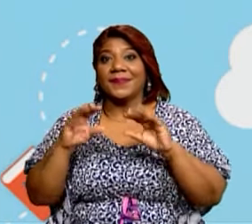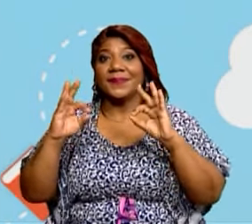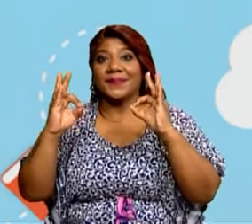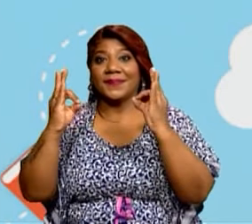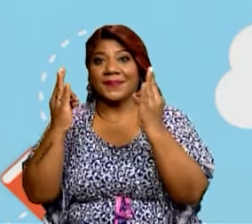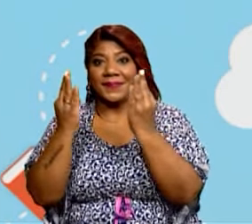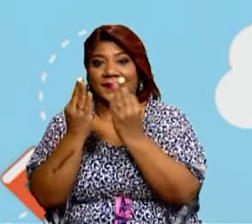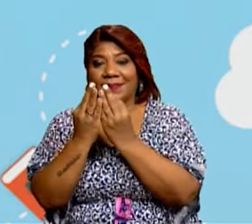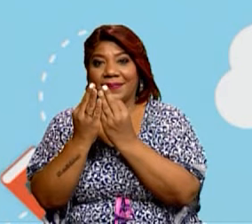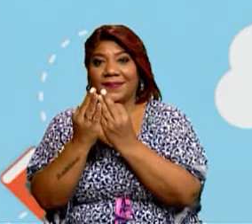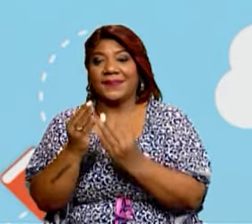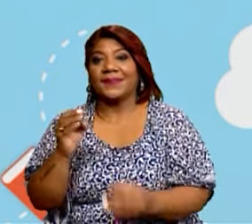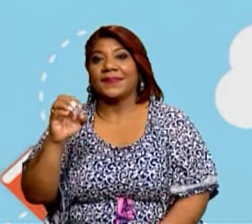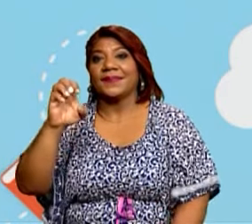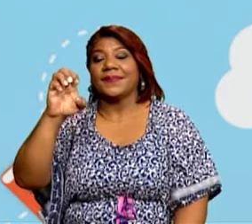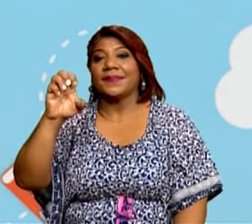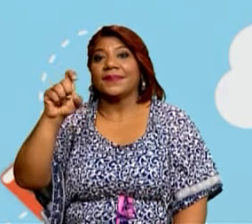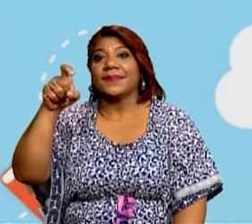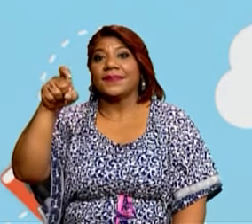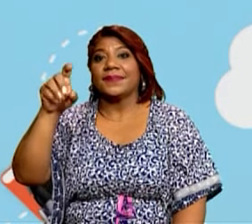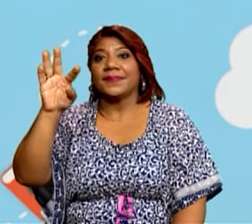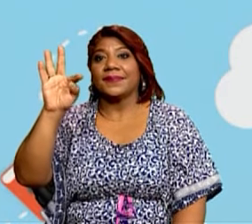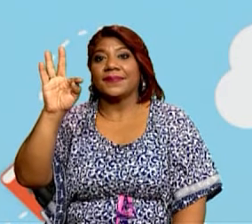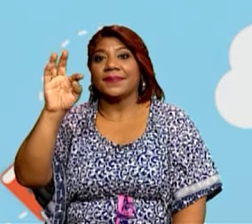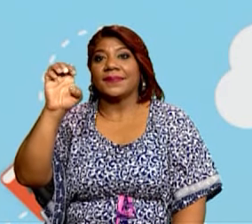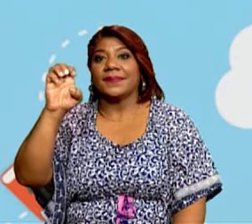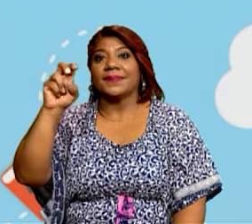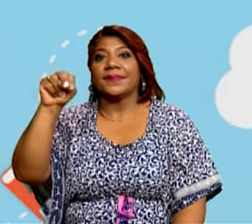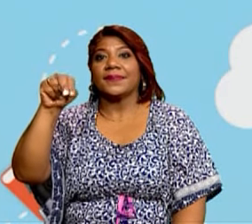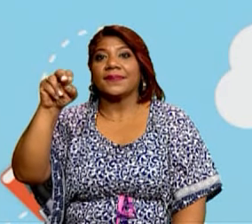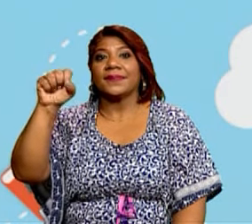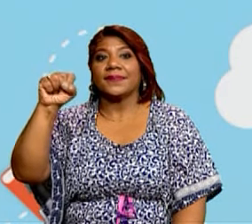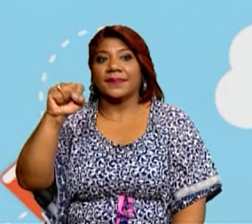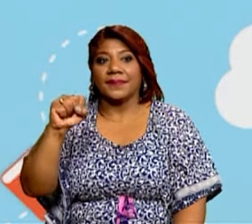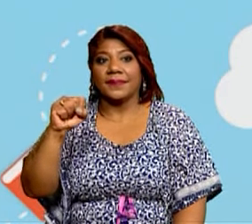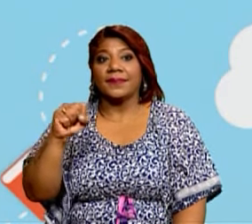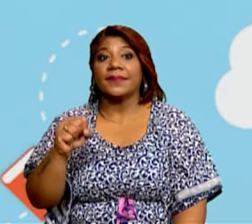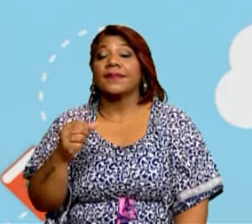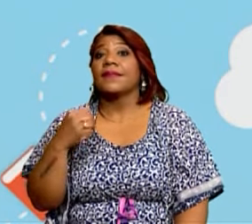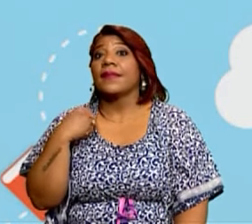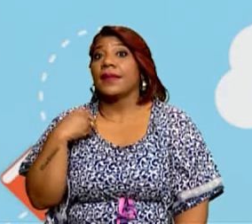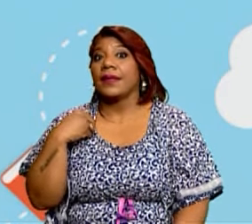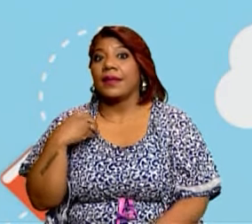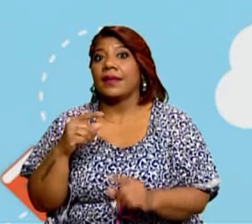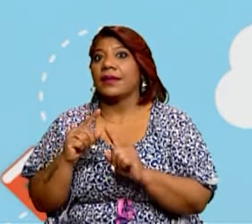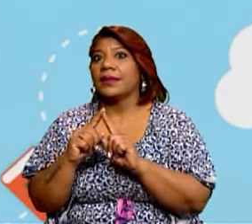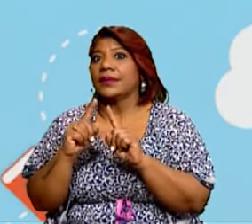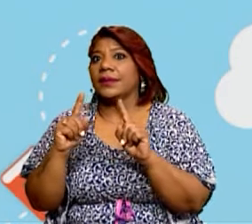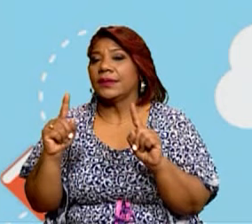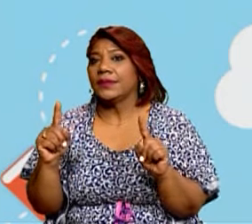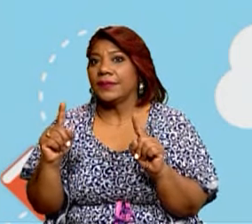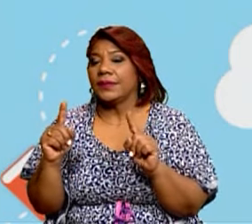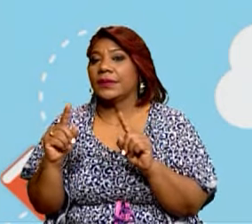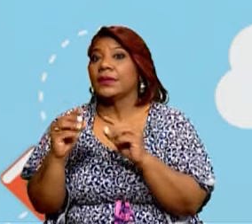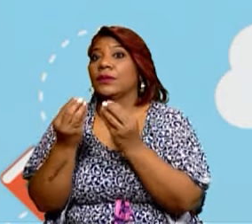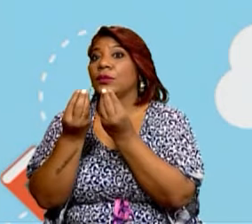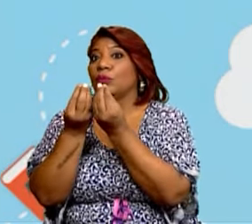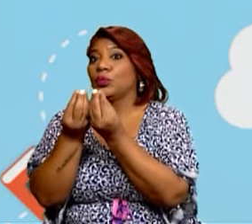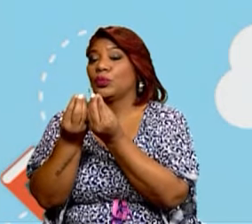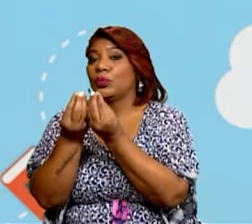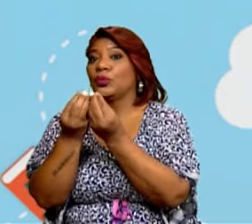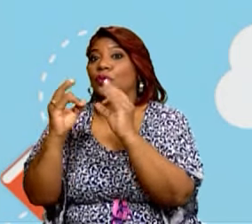extensa o extendida. Está formada por varios miembros de la familia,